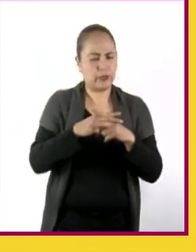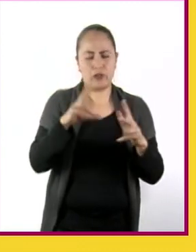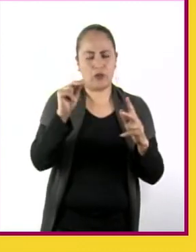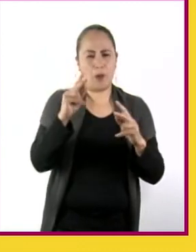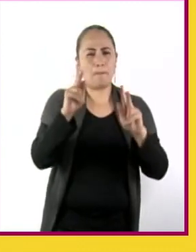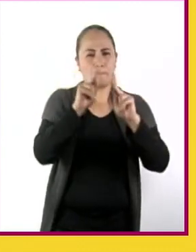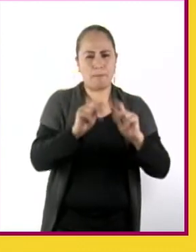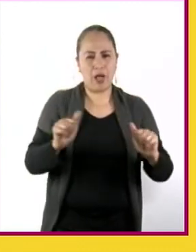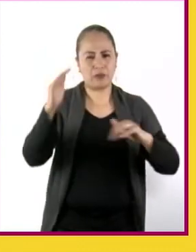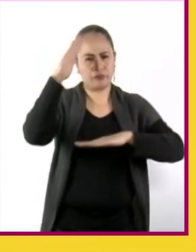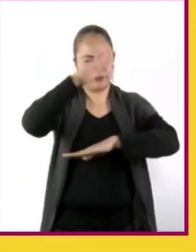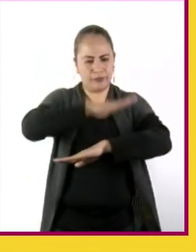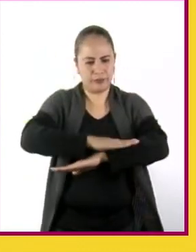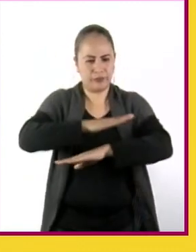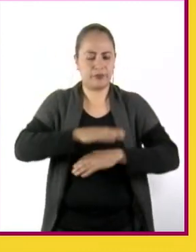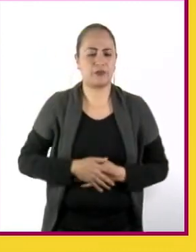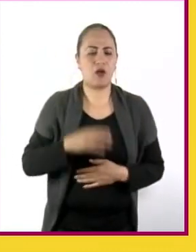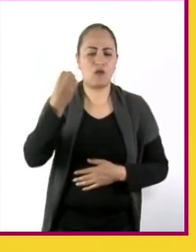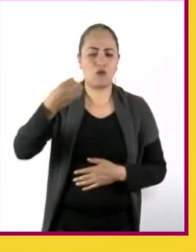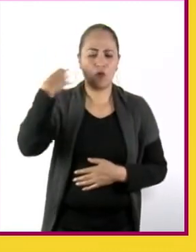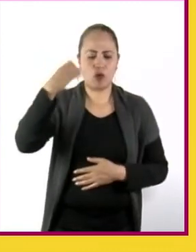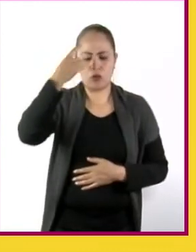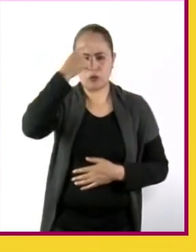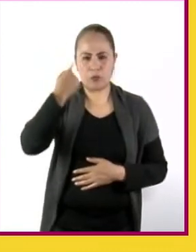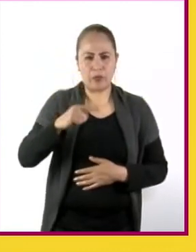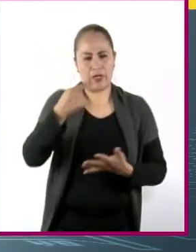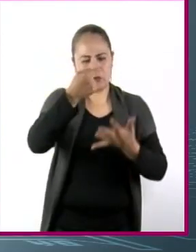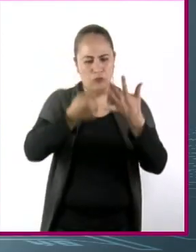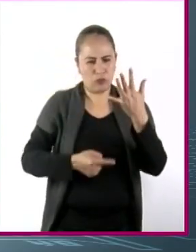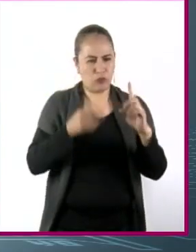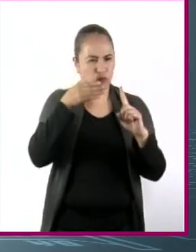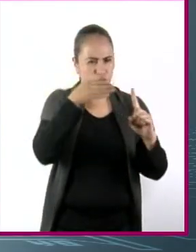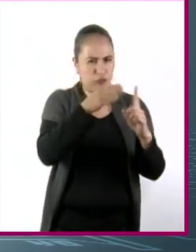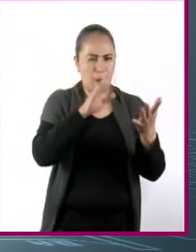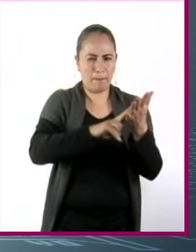Foros para el fortalecimiento de los valores orientados a la convivencia.